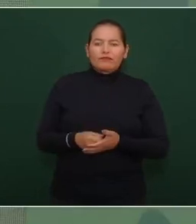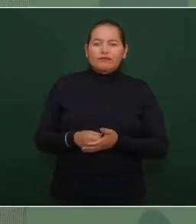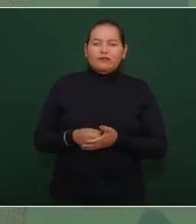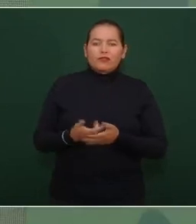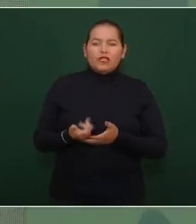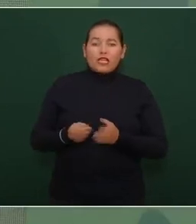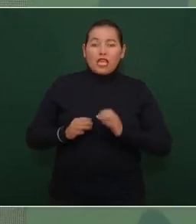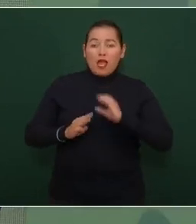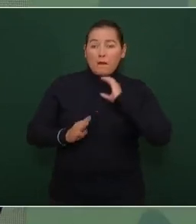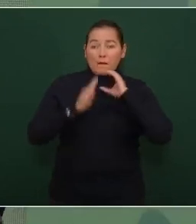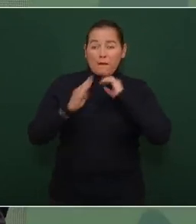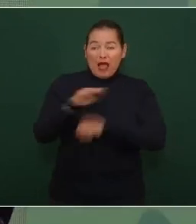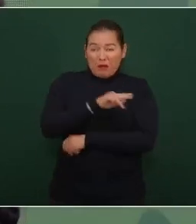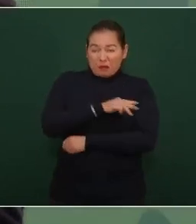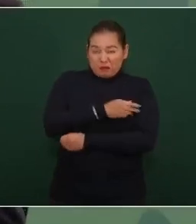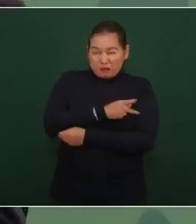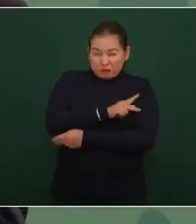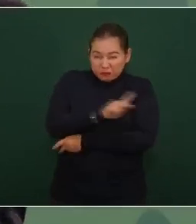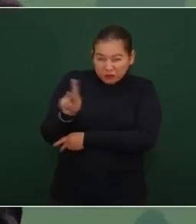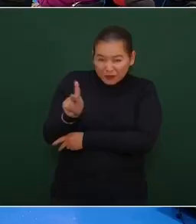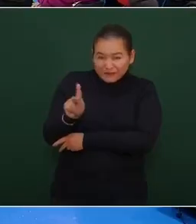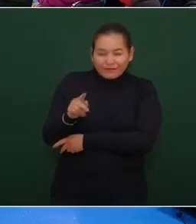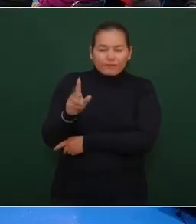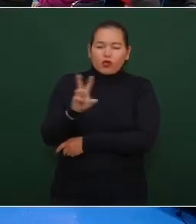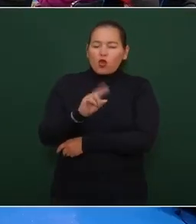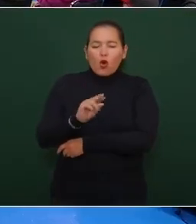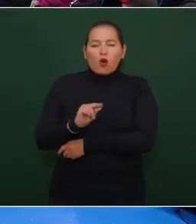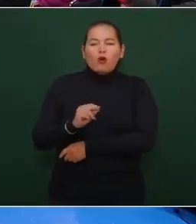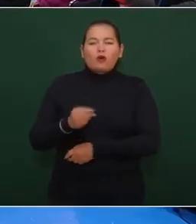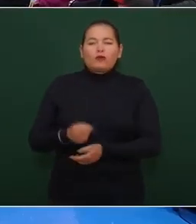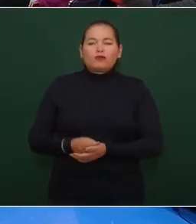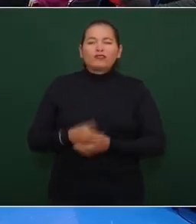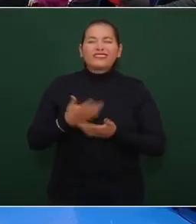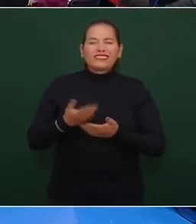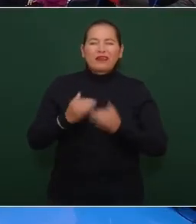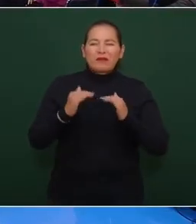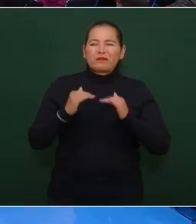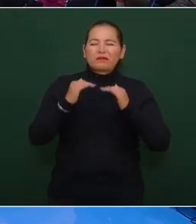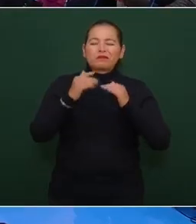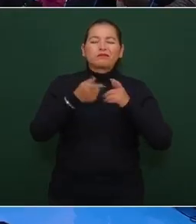los medios estoy hablando de los monopolios de los medios